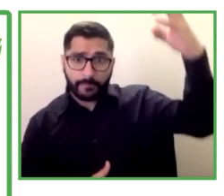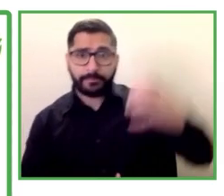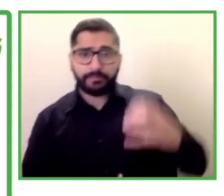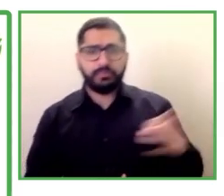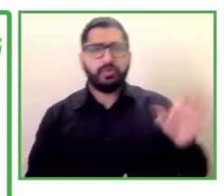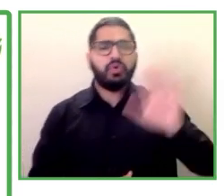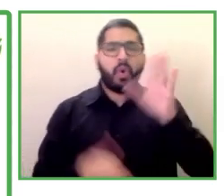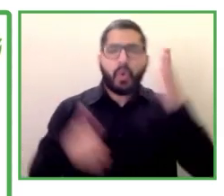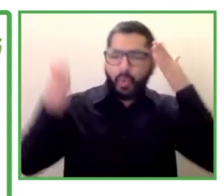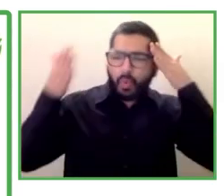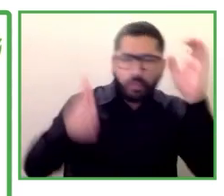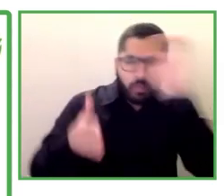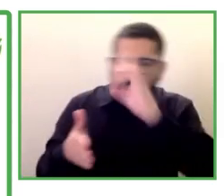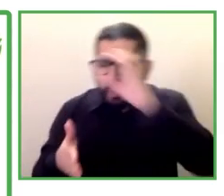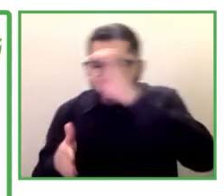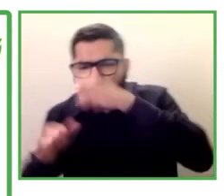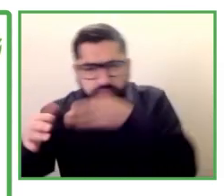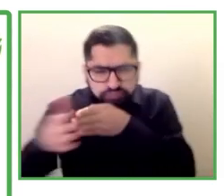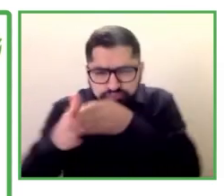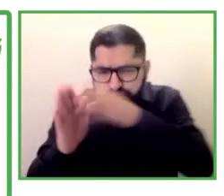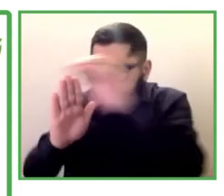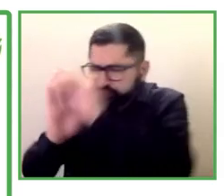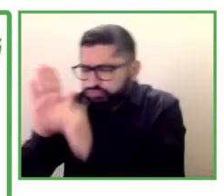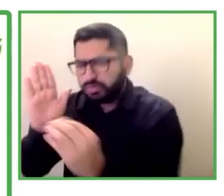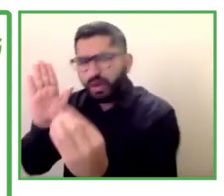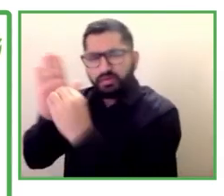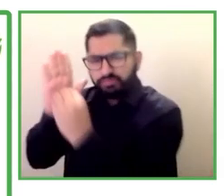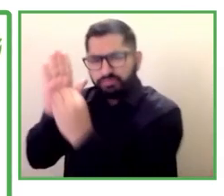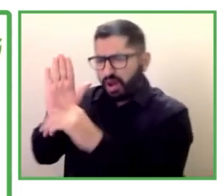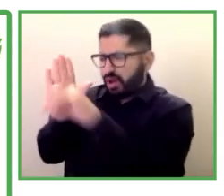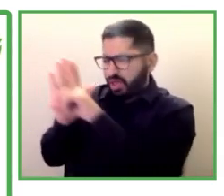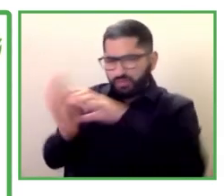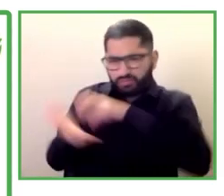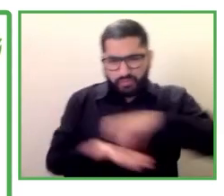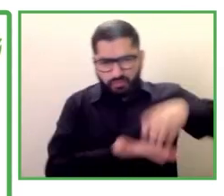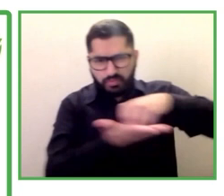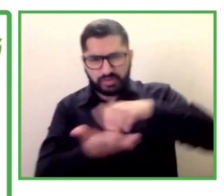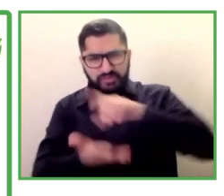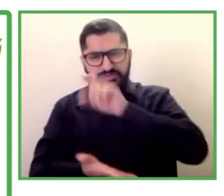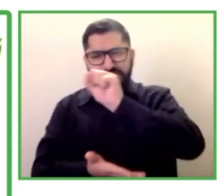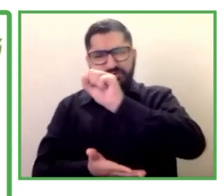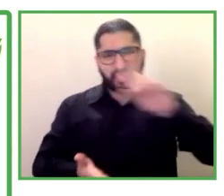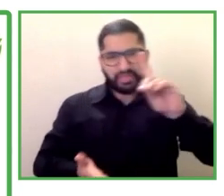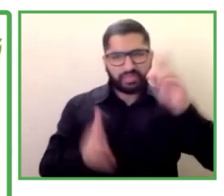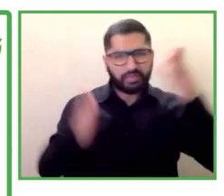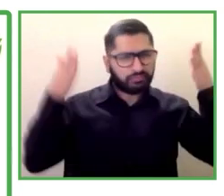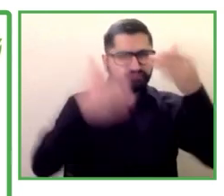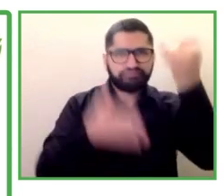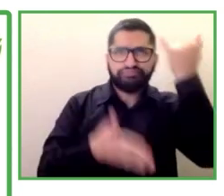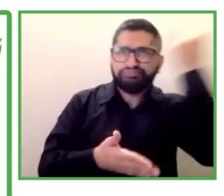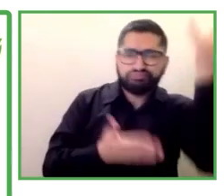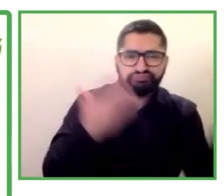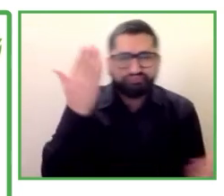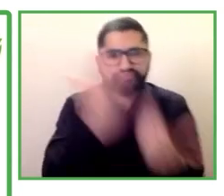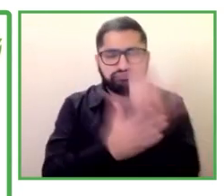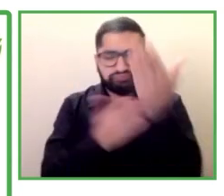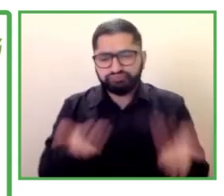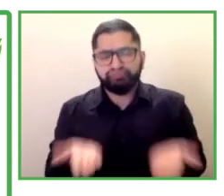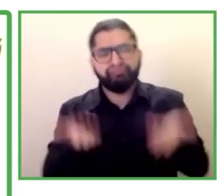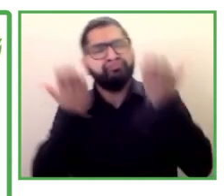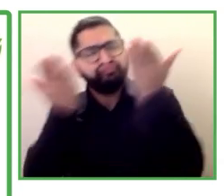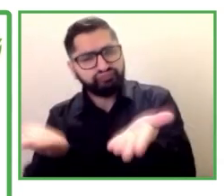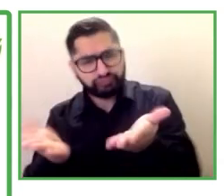estatal sino más bien si nuestra iniciativa entrega una avenida para que los gobiernos estatales y locales para pedir